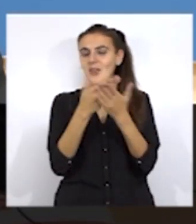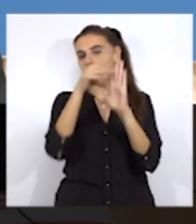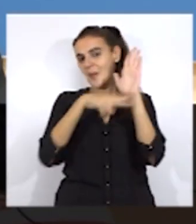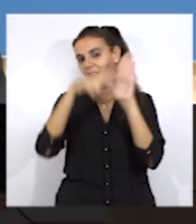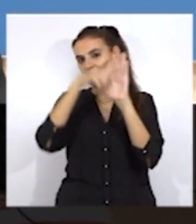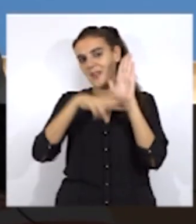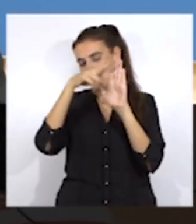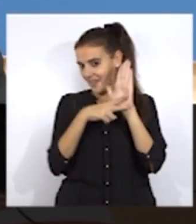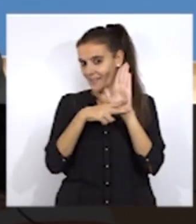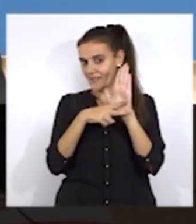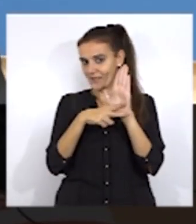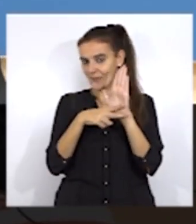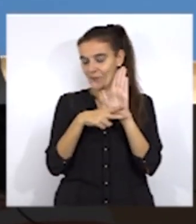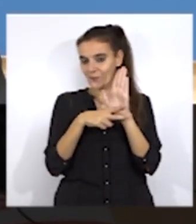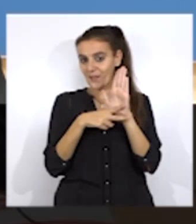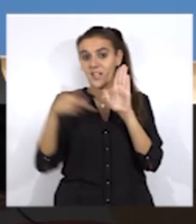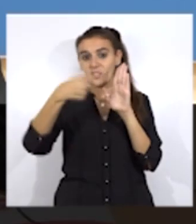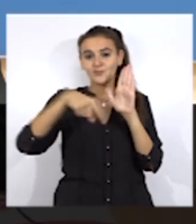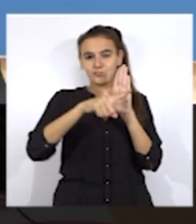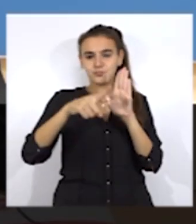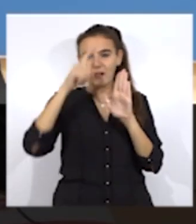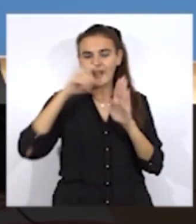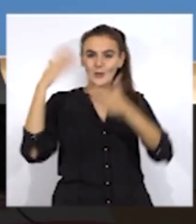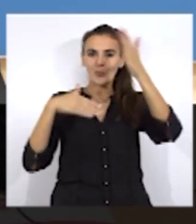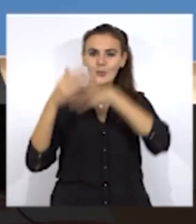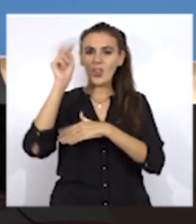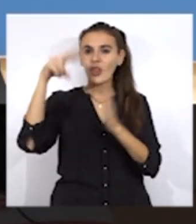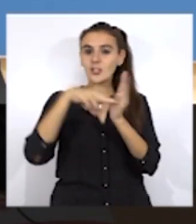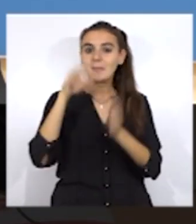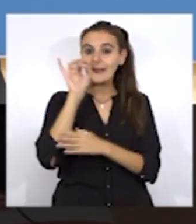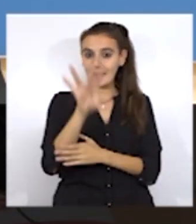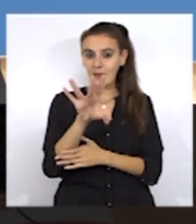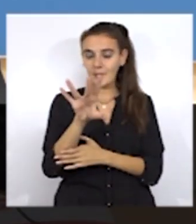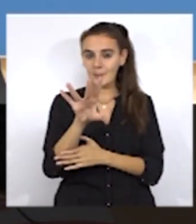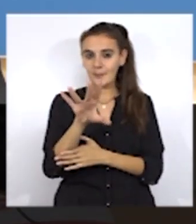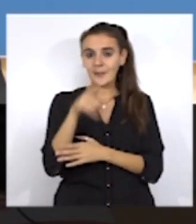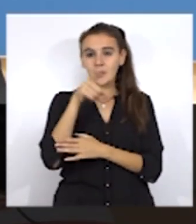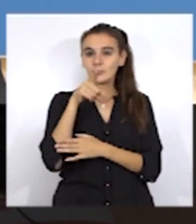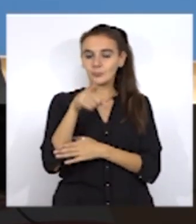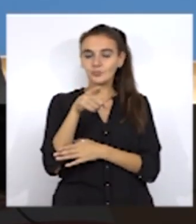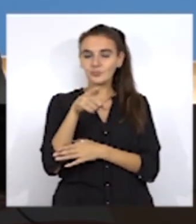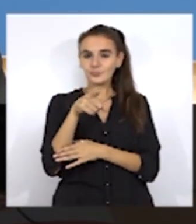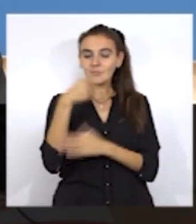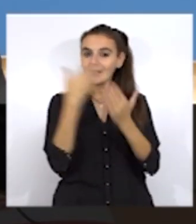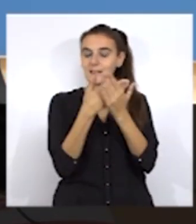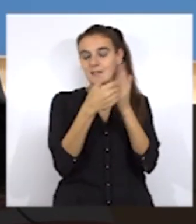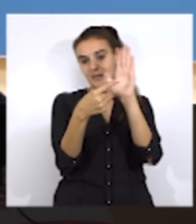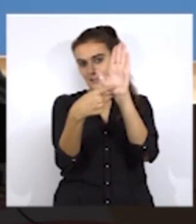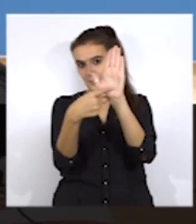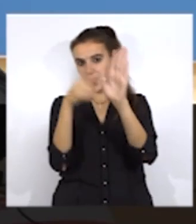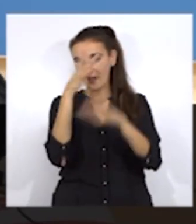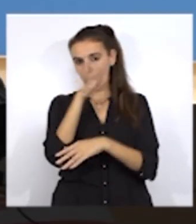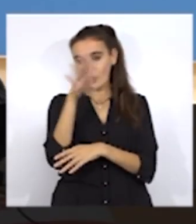Nos podemos remontar hasta el año 2015 en los que ya se manifiestan estas denuncias y reivindicaciones por